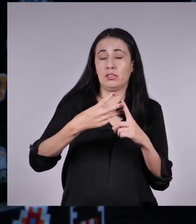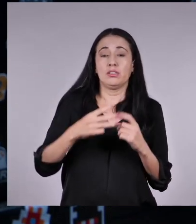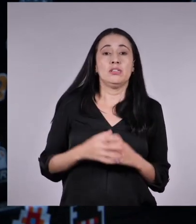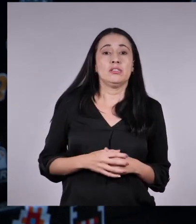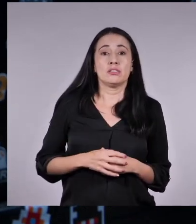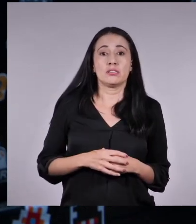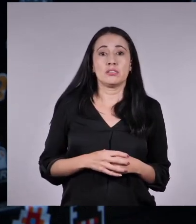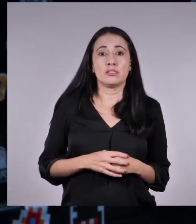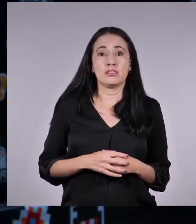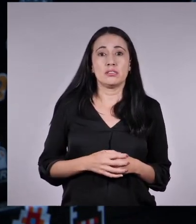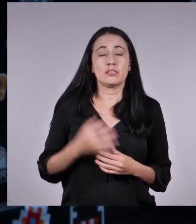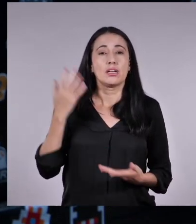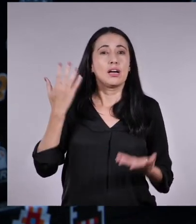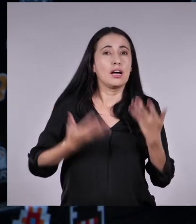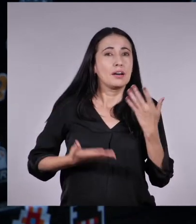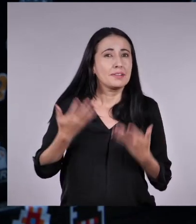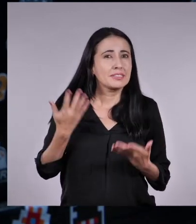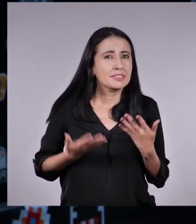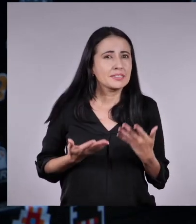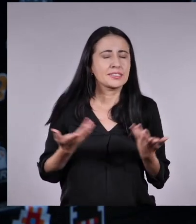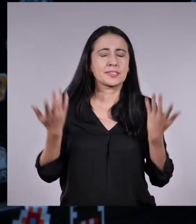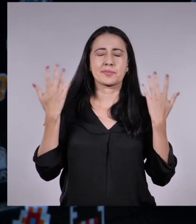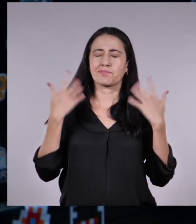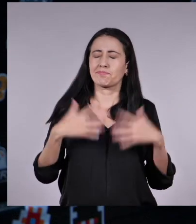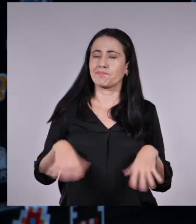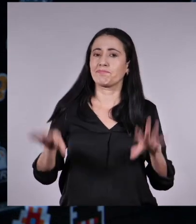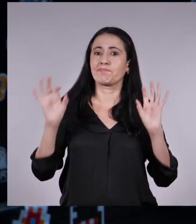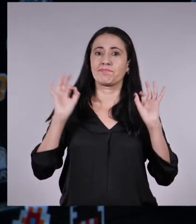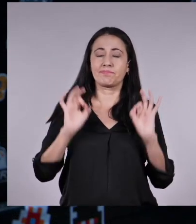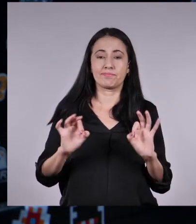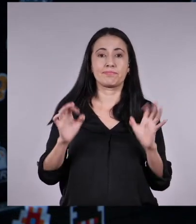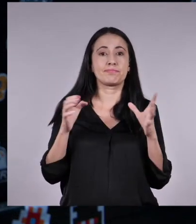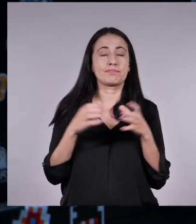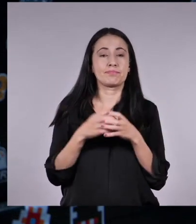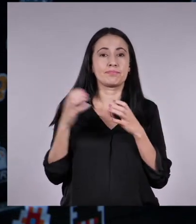Pero a veces no nos damos cuenta de la gran revolución que fue.